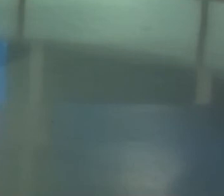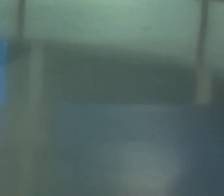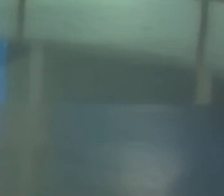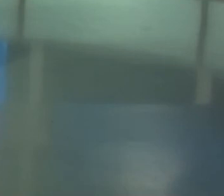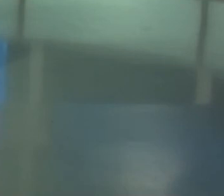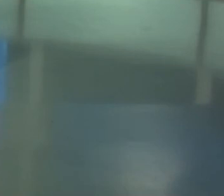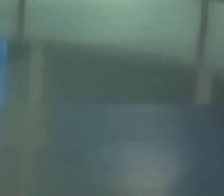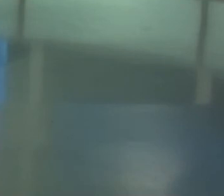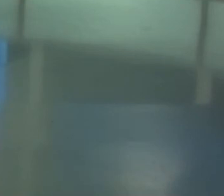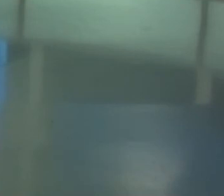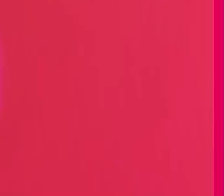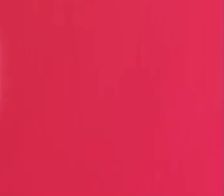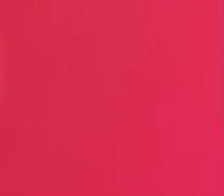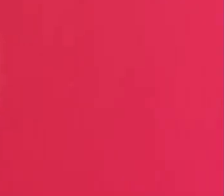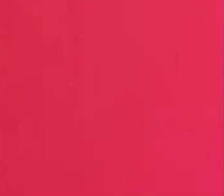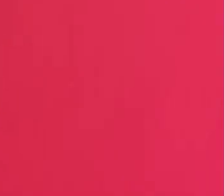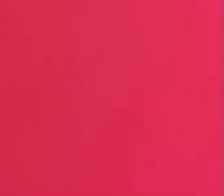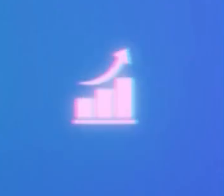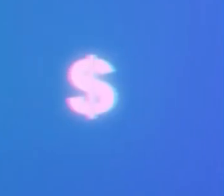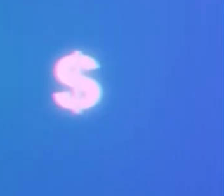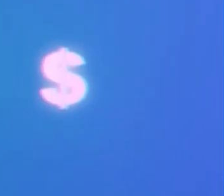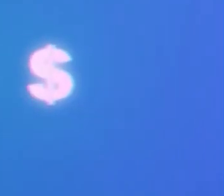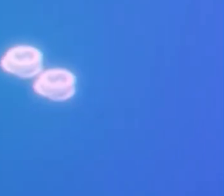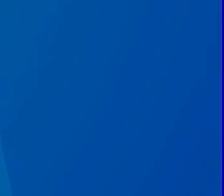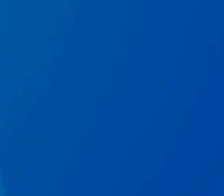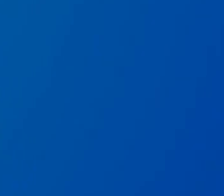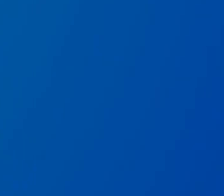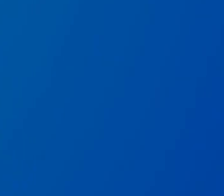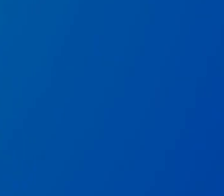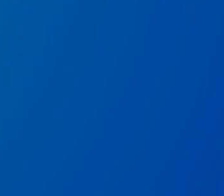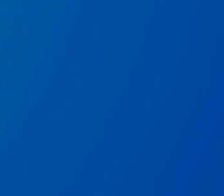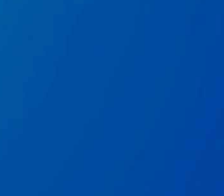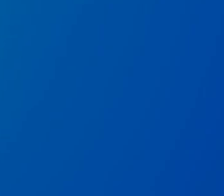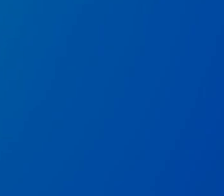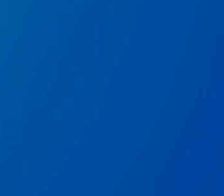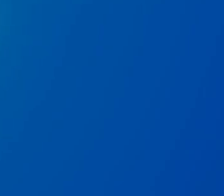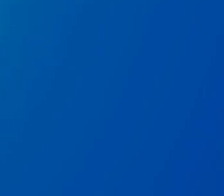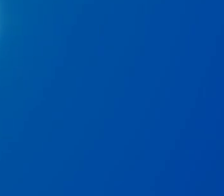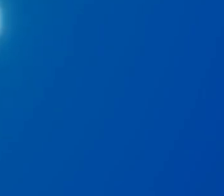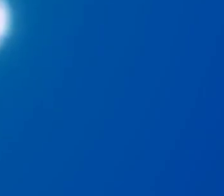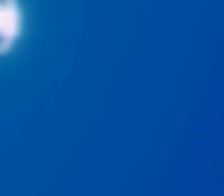chau chau Gracias por ver el